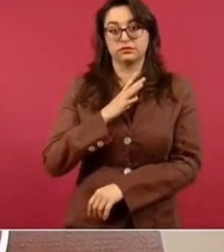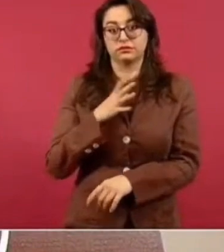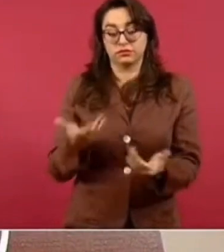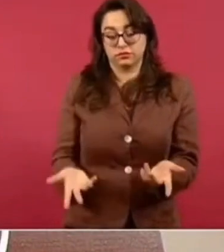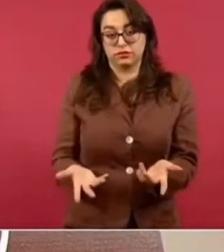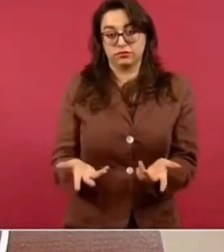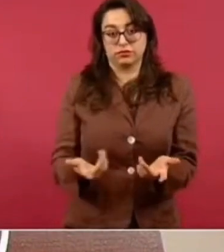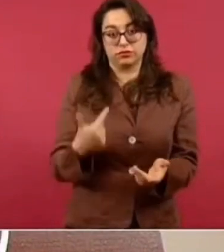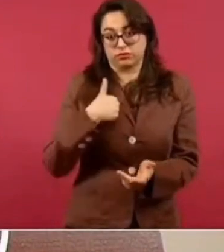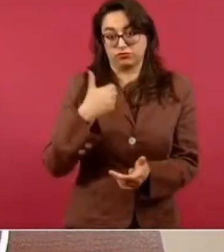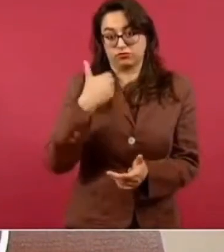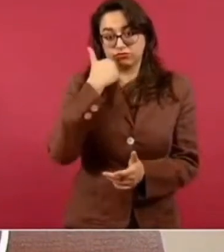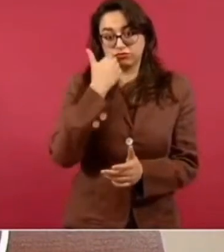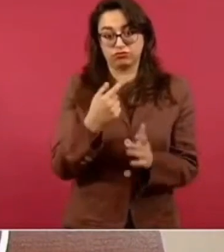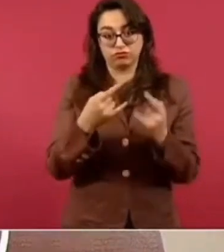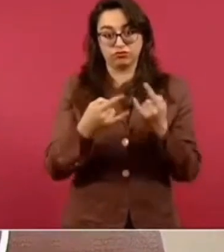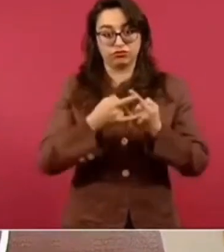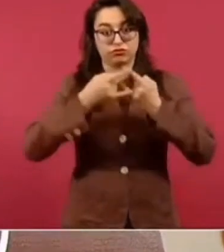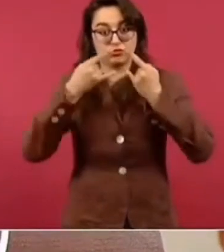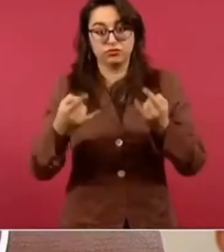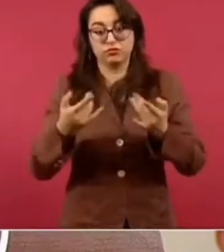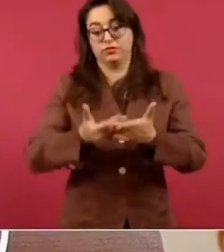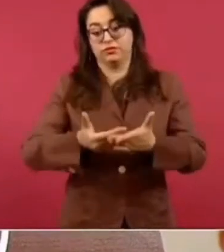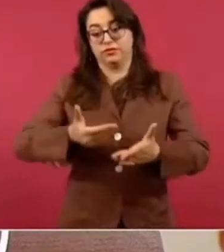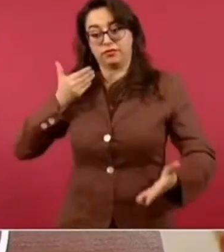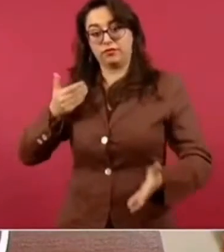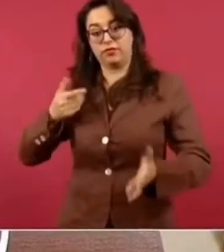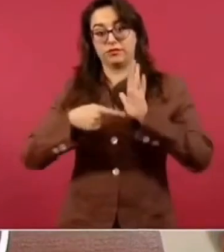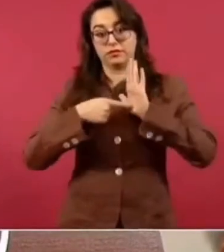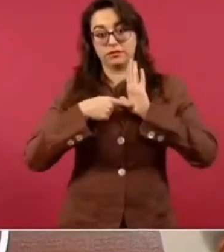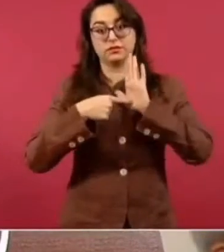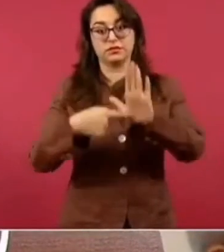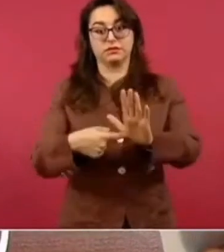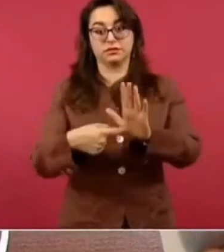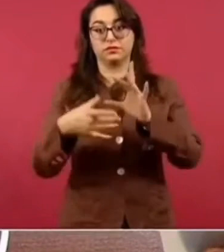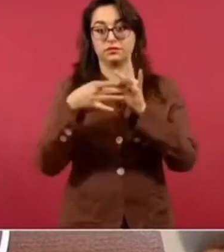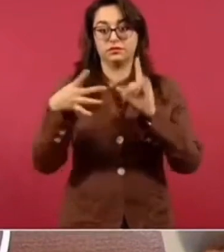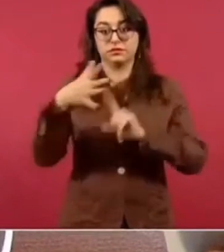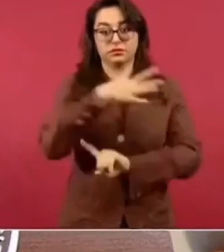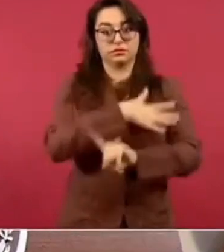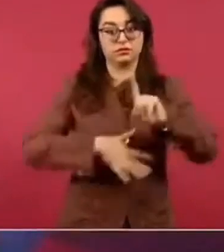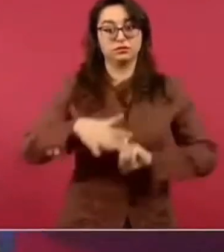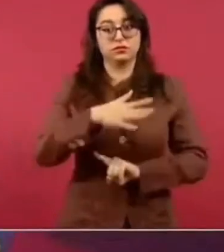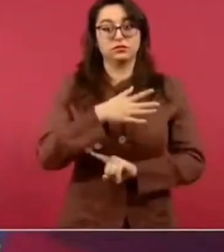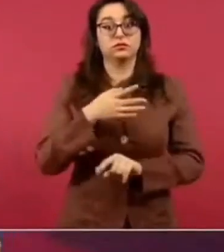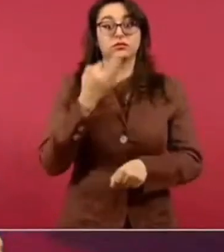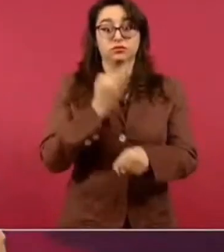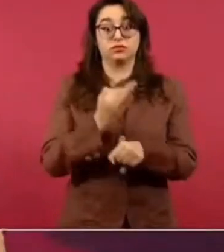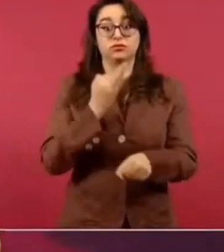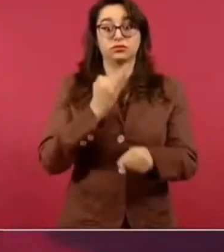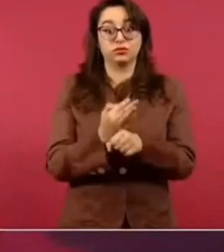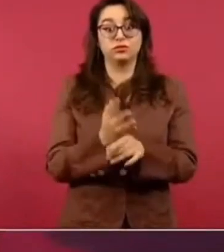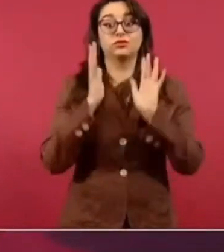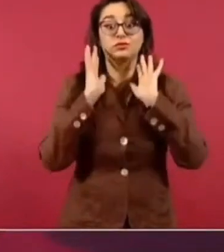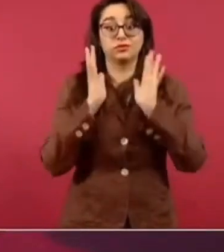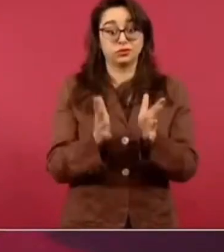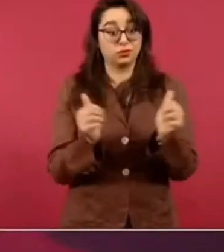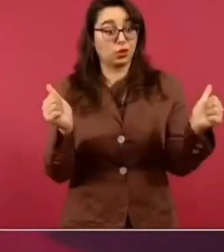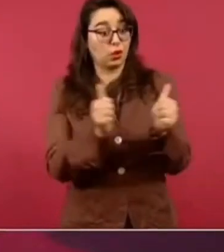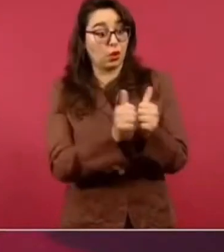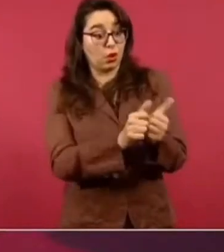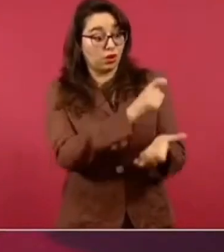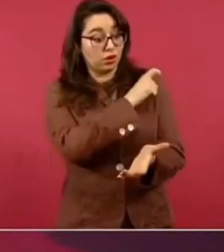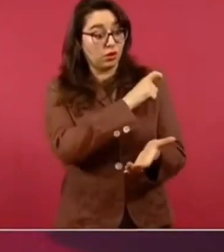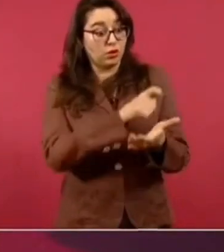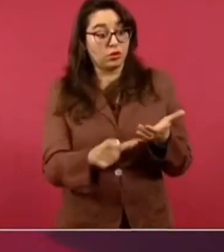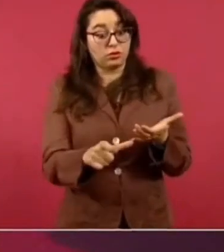estábamos al momento de firmar este convenio. Ya hoy, ya tenemos 55%